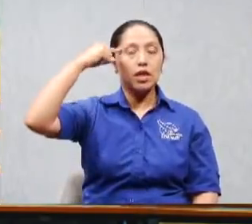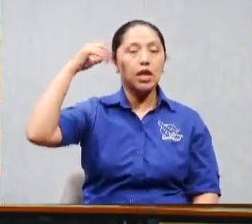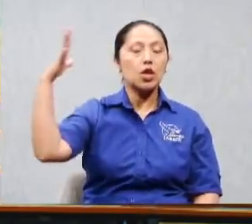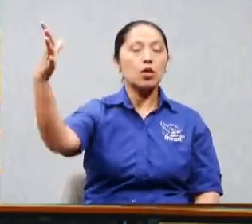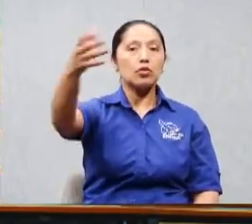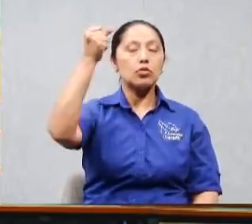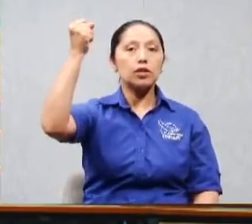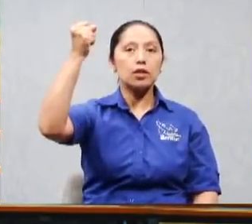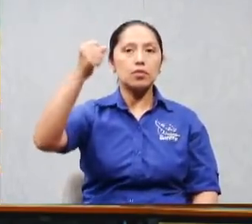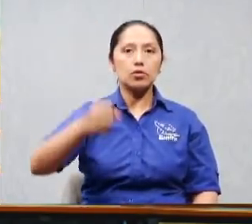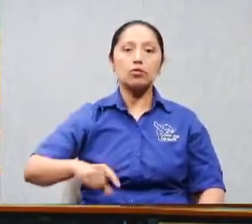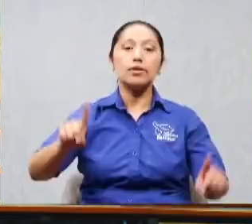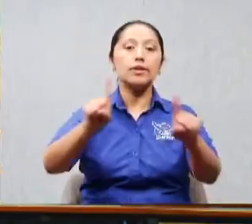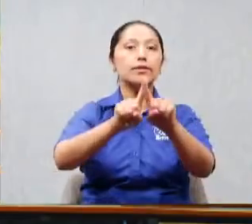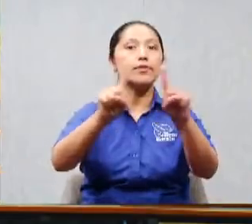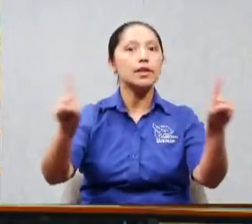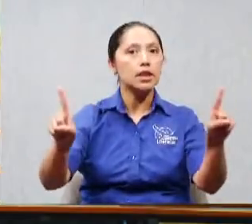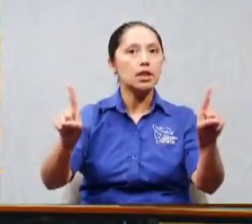pero que no son los de Dios.